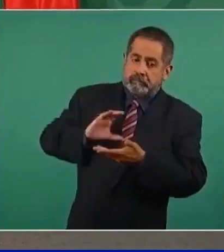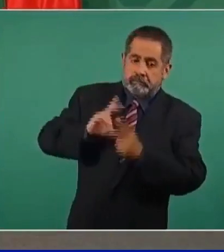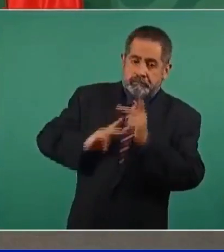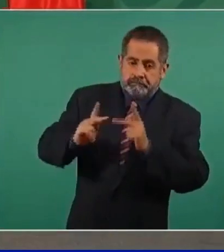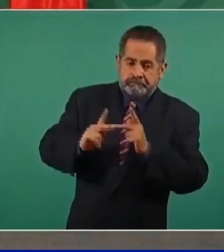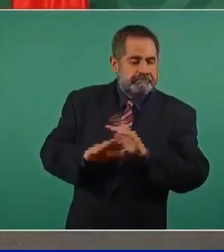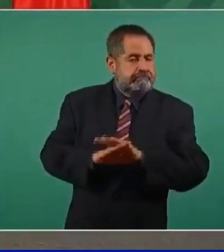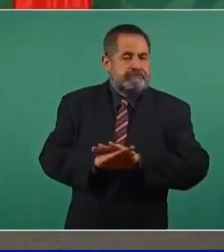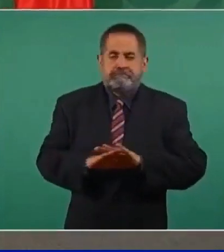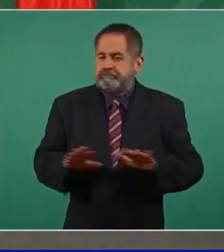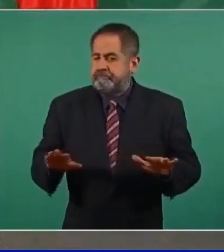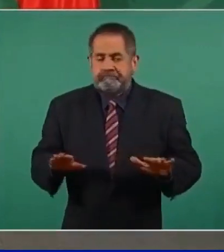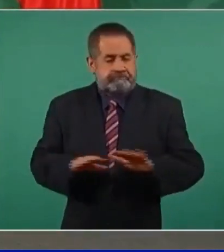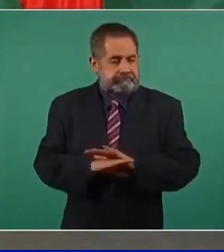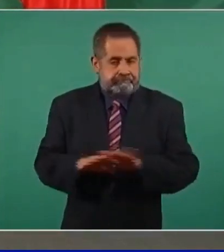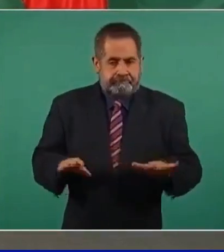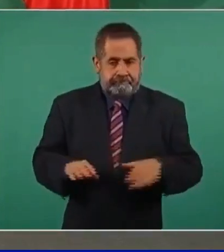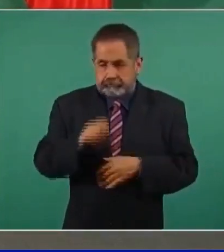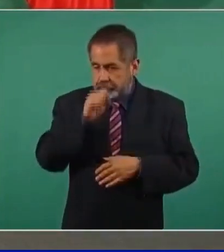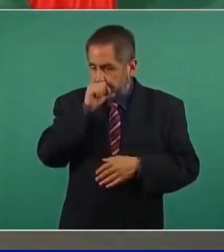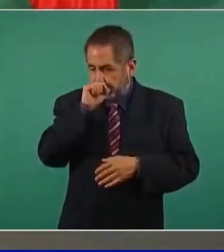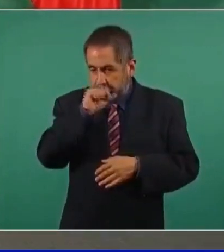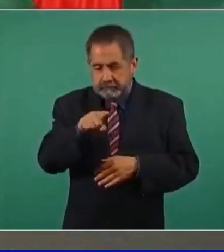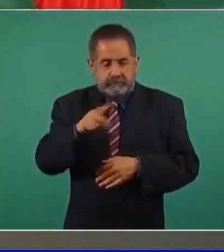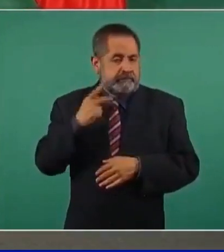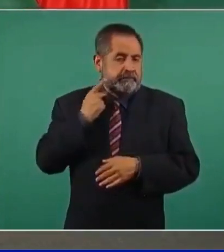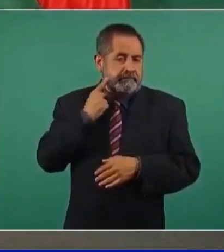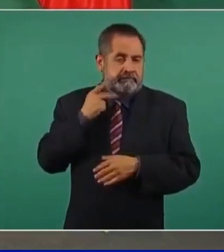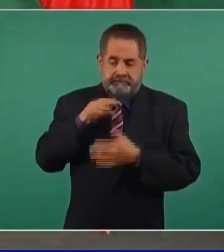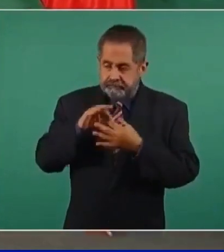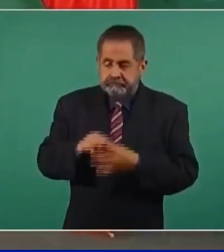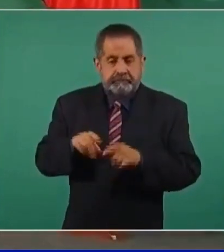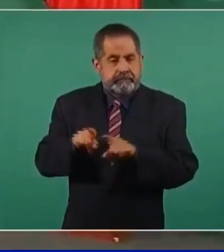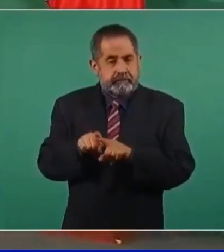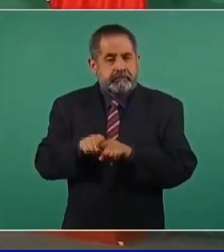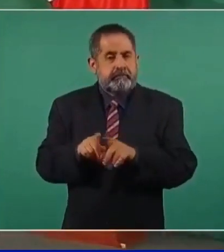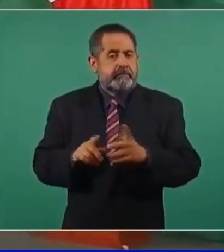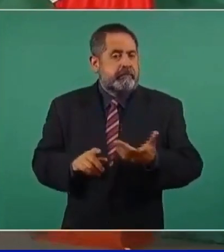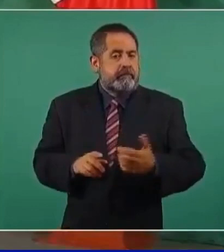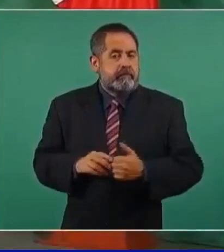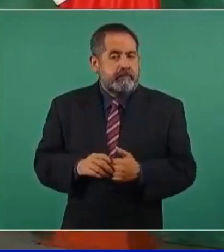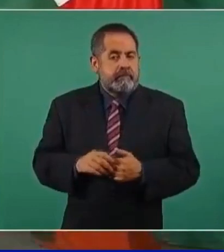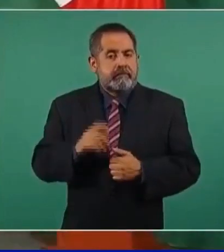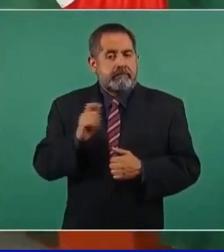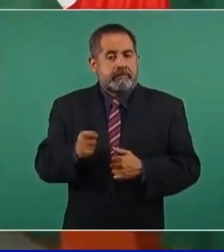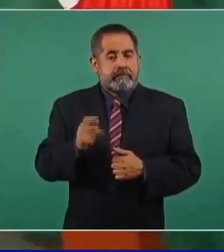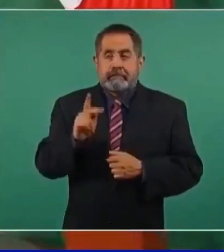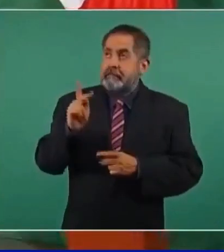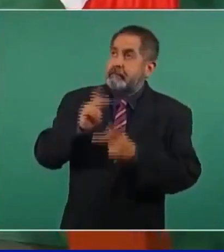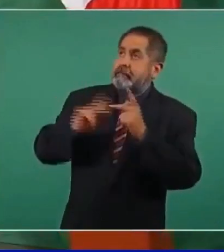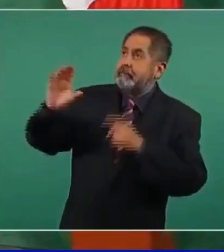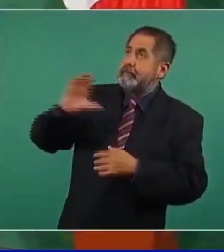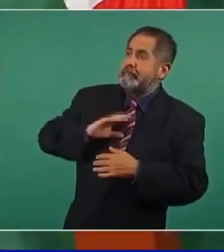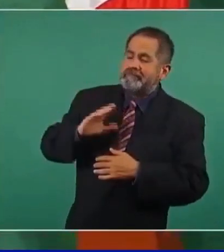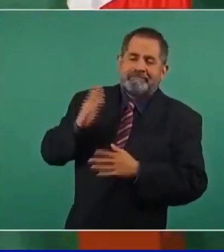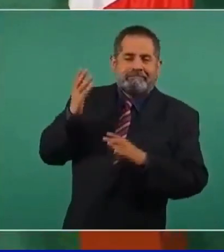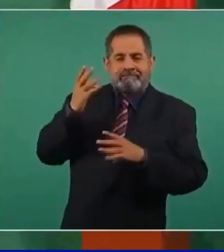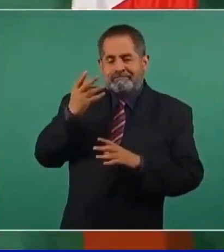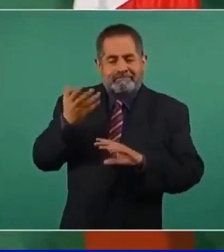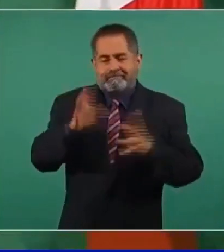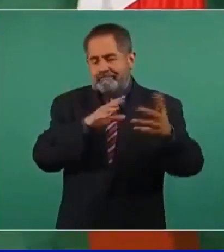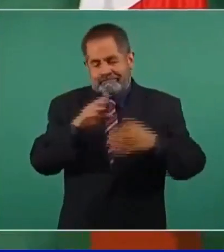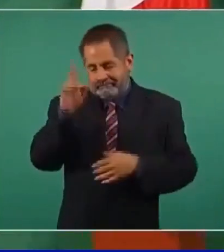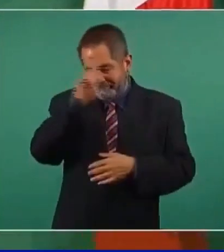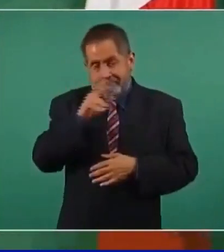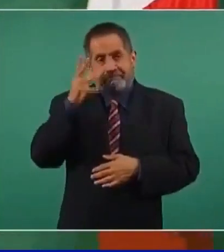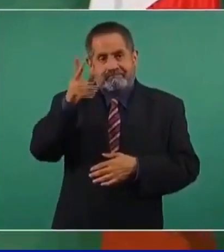Vamos a seguir con la misma política porque esto nos afecta al mediano,